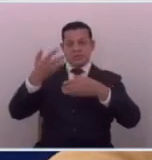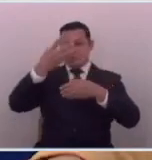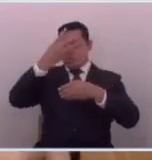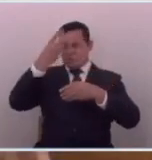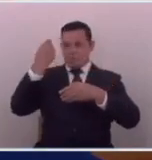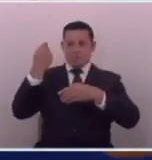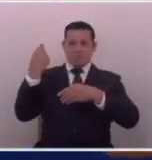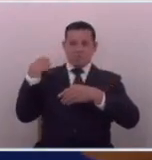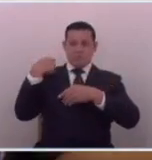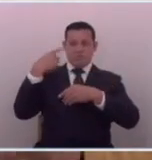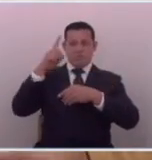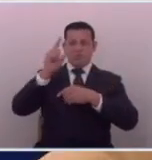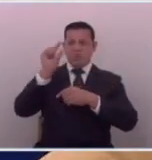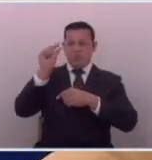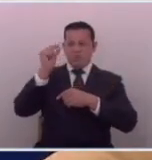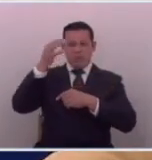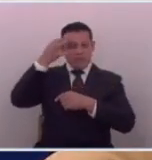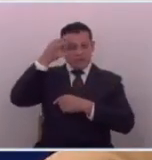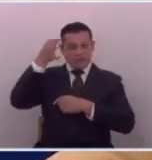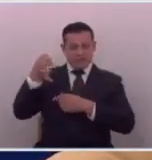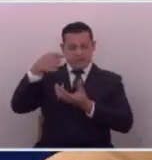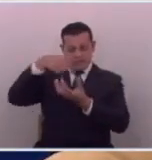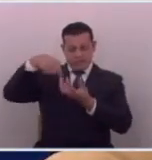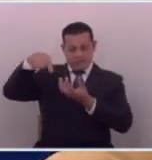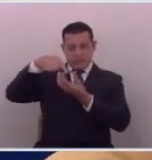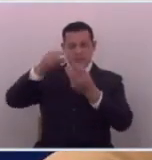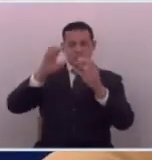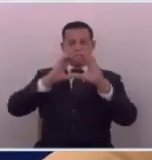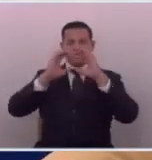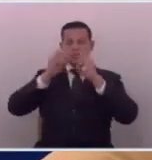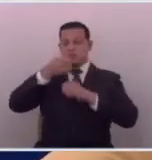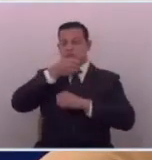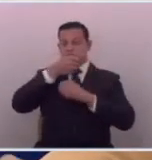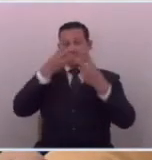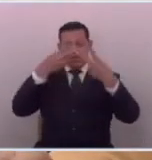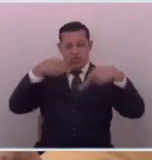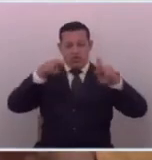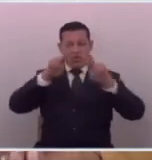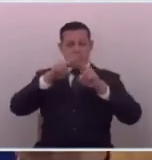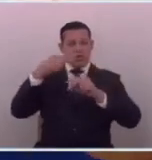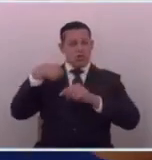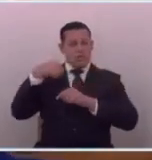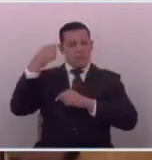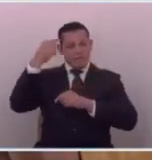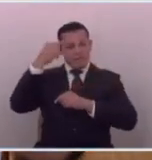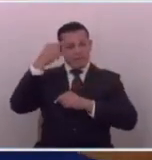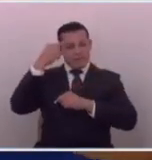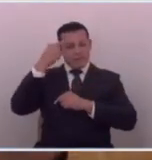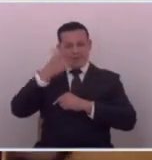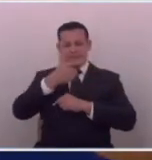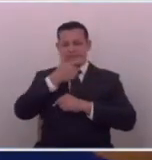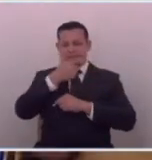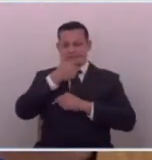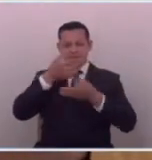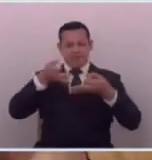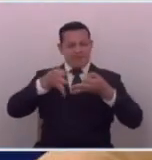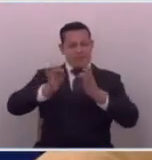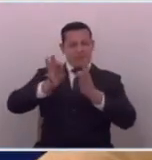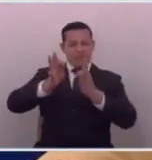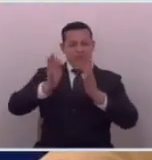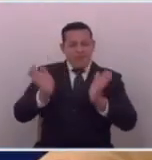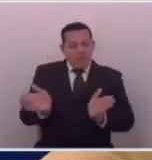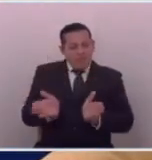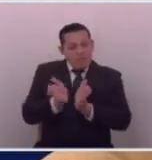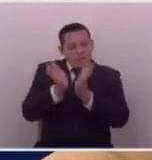la poca credibilidad que todavía tenían esos medios tradicionales que a mí me parece absurda la manera en la que están